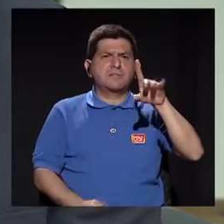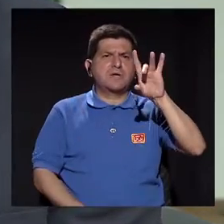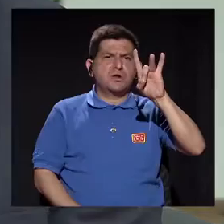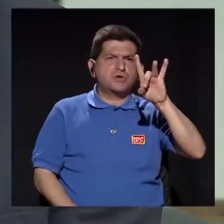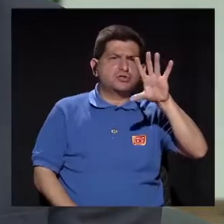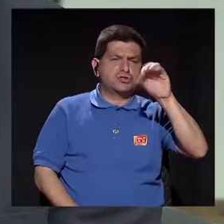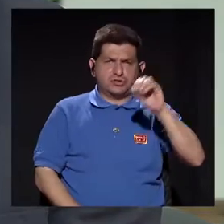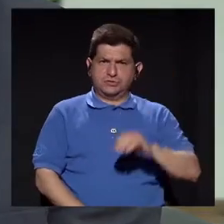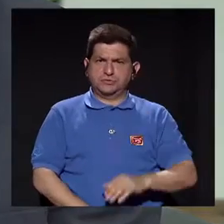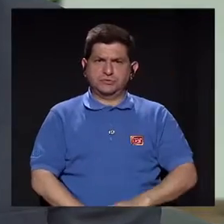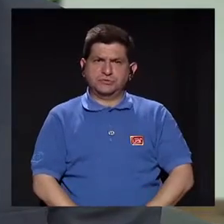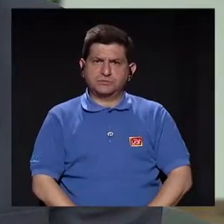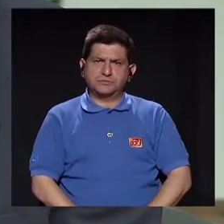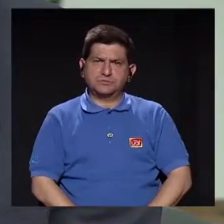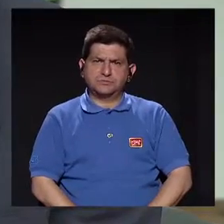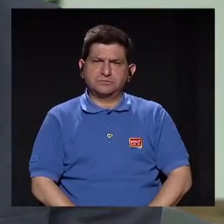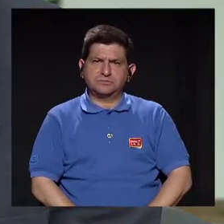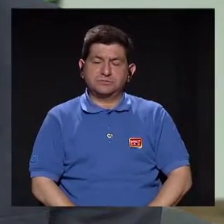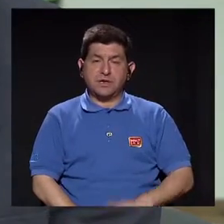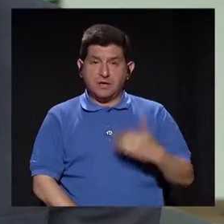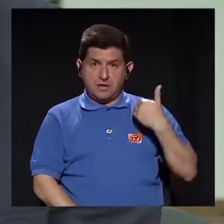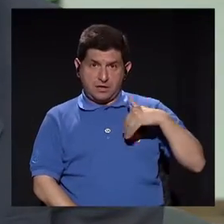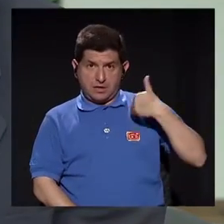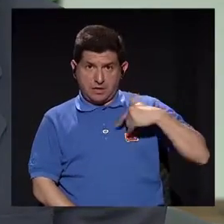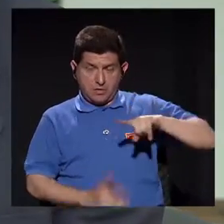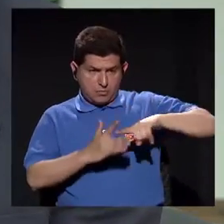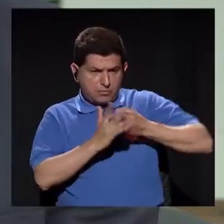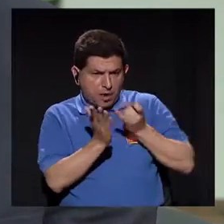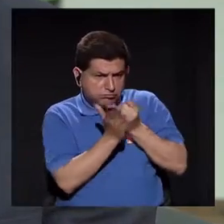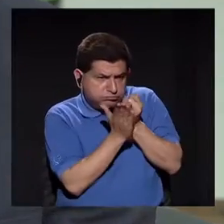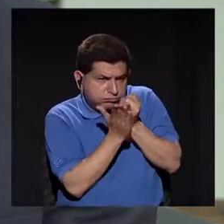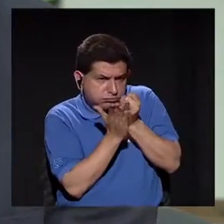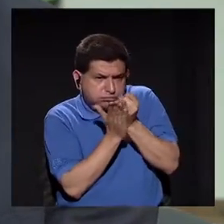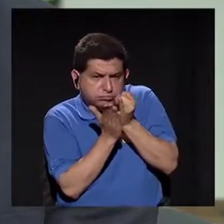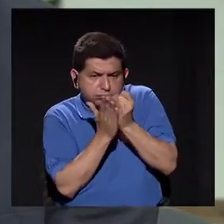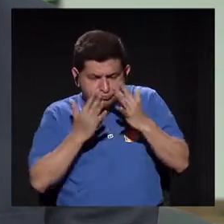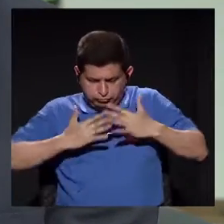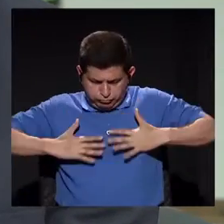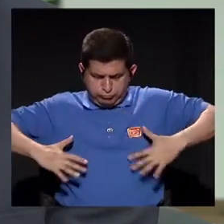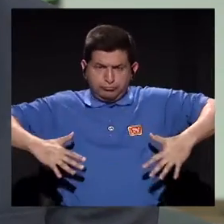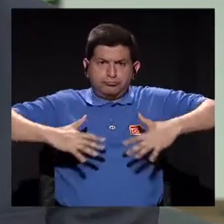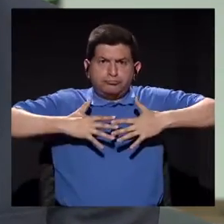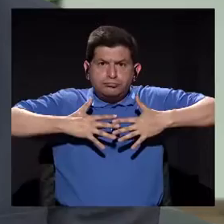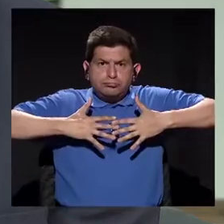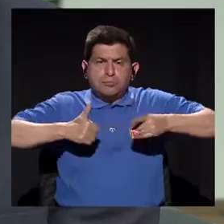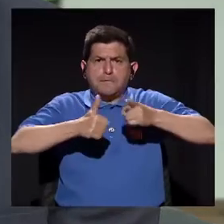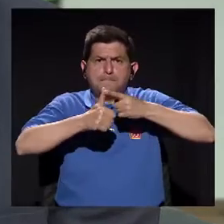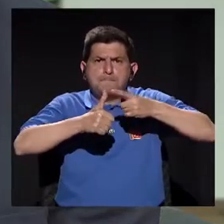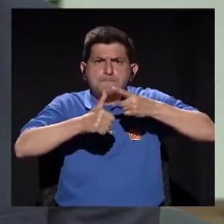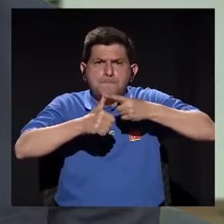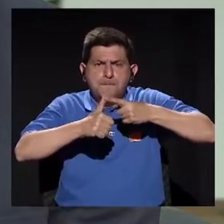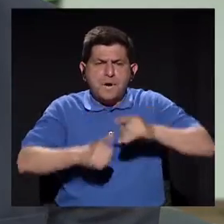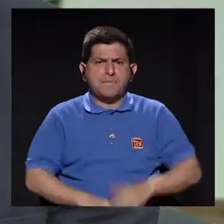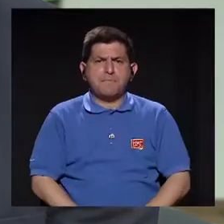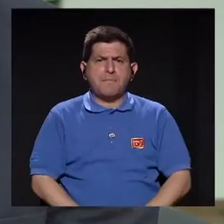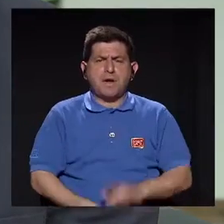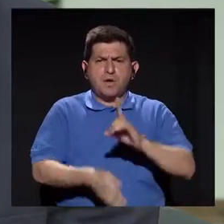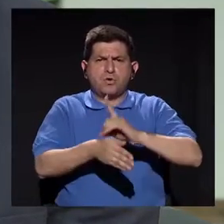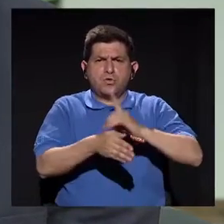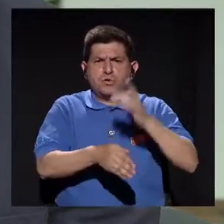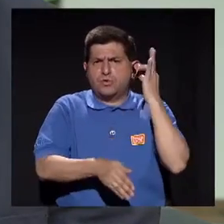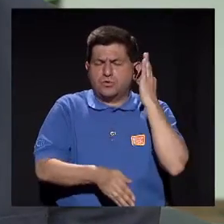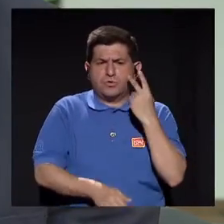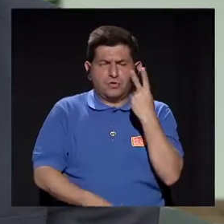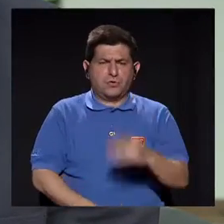1850 en donde el hombre comenzaba a investigar las cavidades y lo primero que comenzaban a hacer los